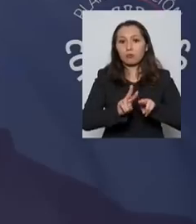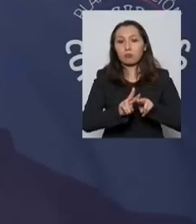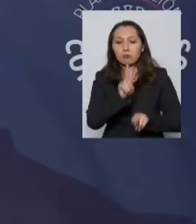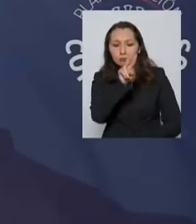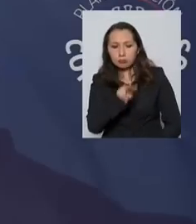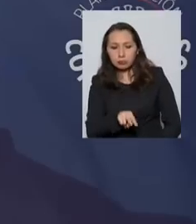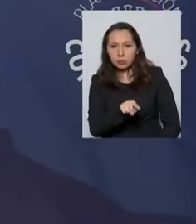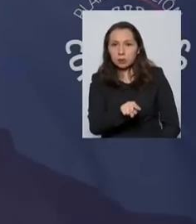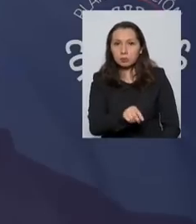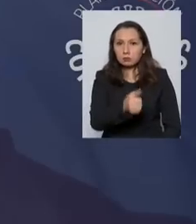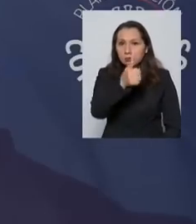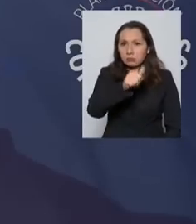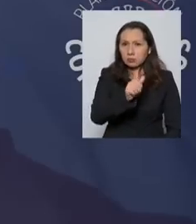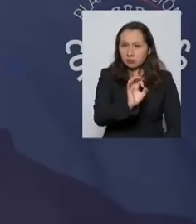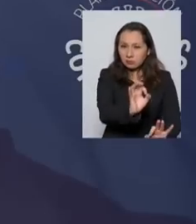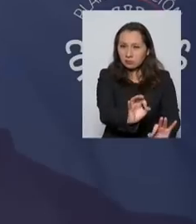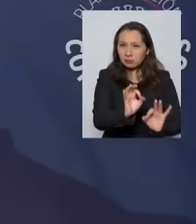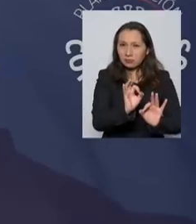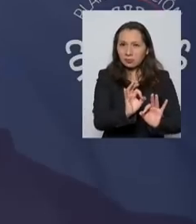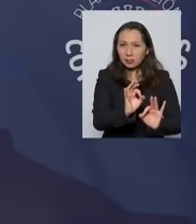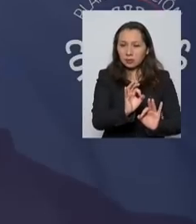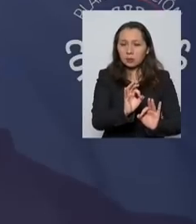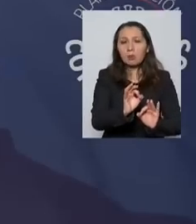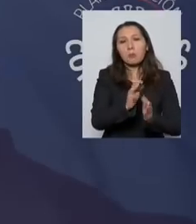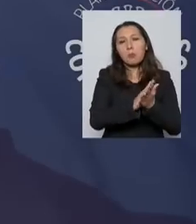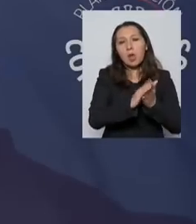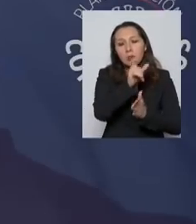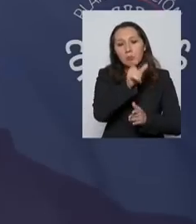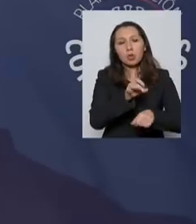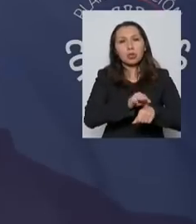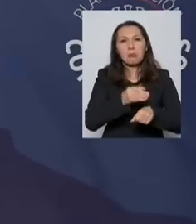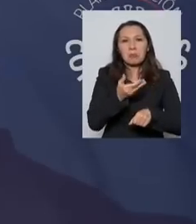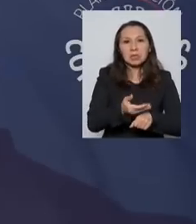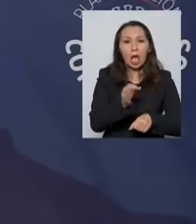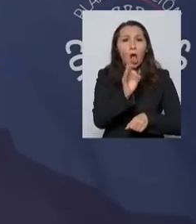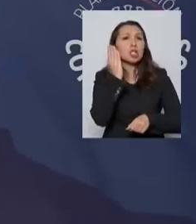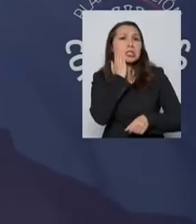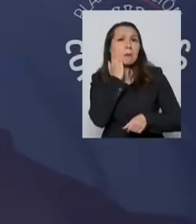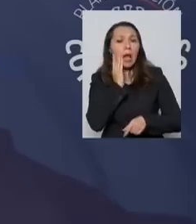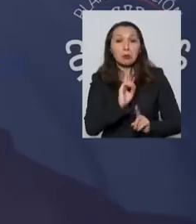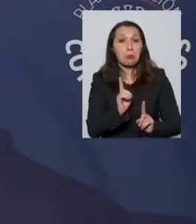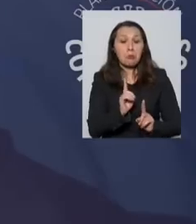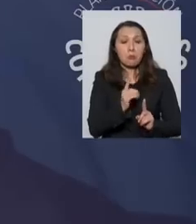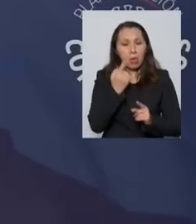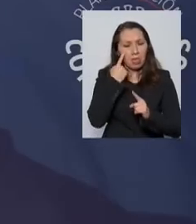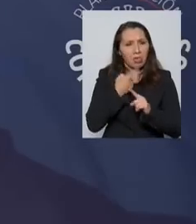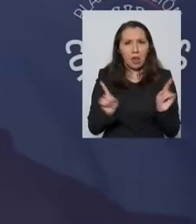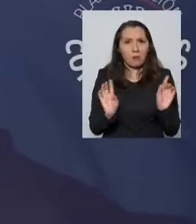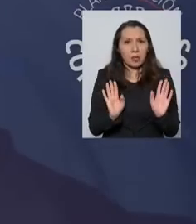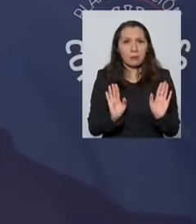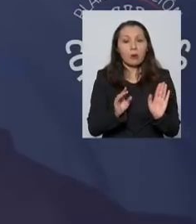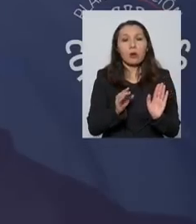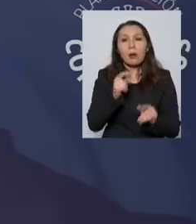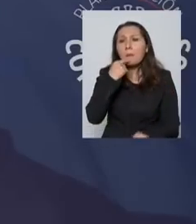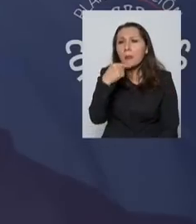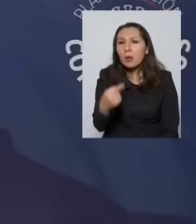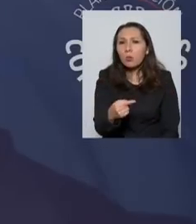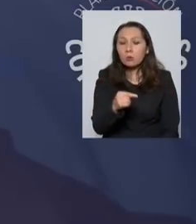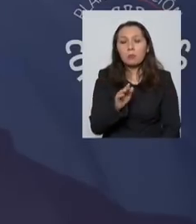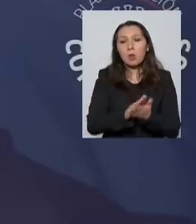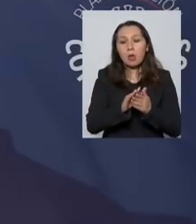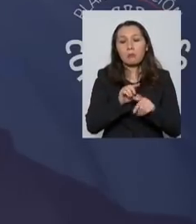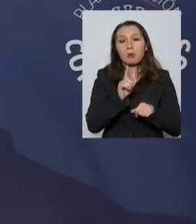es en realidad un cirujano que es medio pesado, es simpático. La pregunta crucial es, ¿este